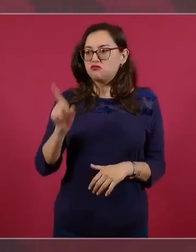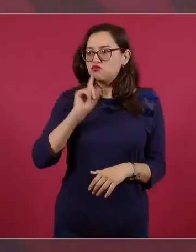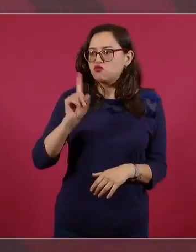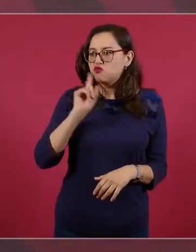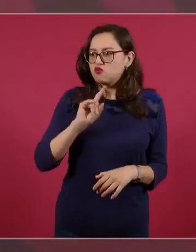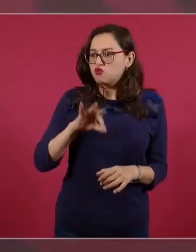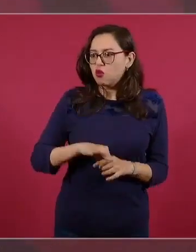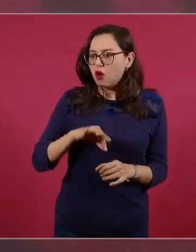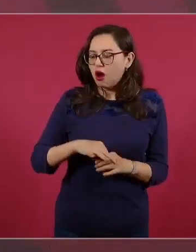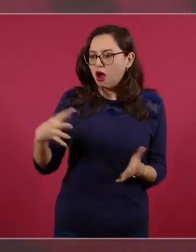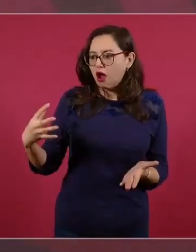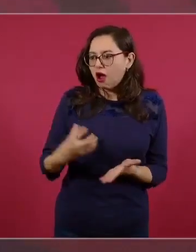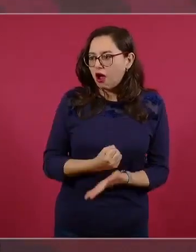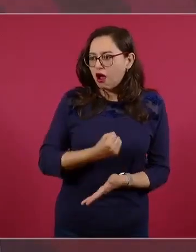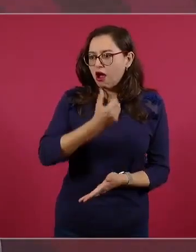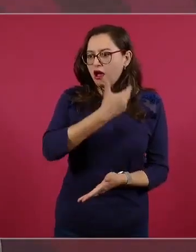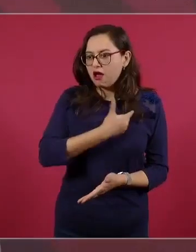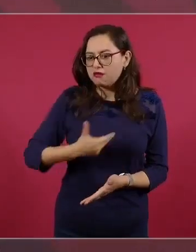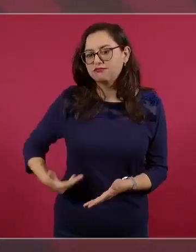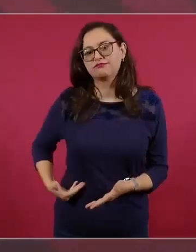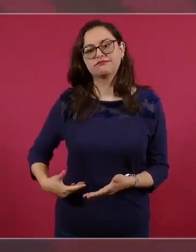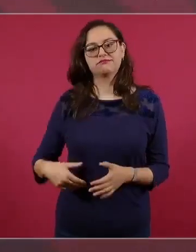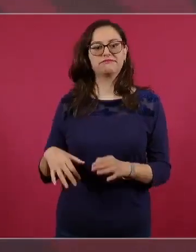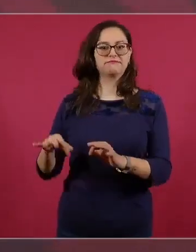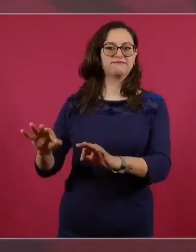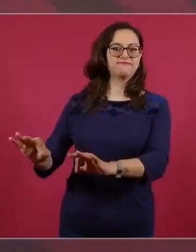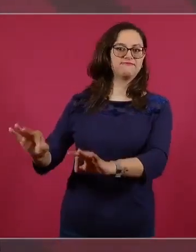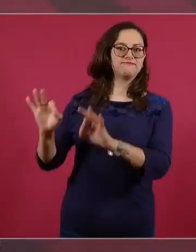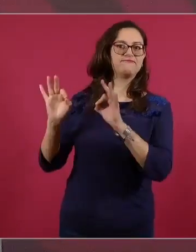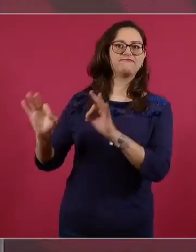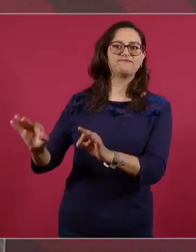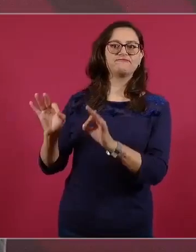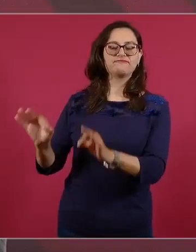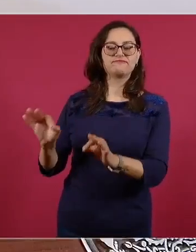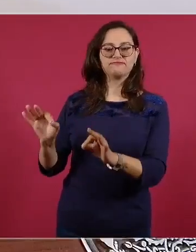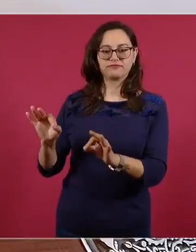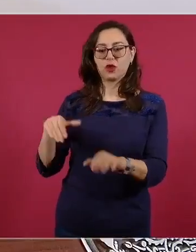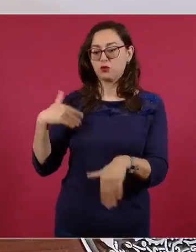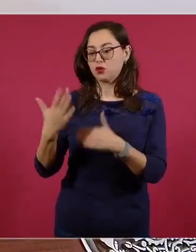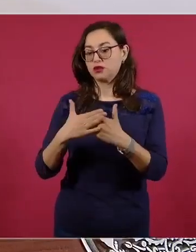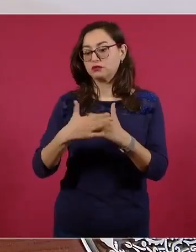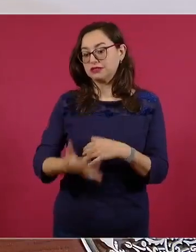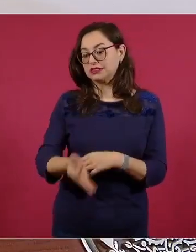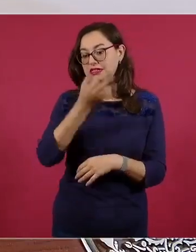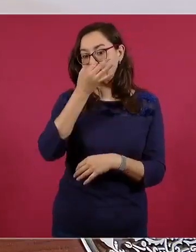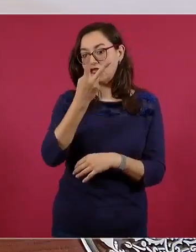electa que va a convertirse en presidenta constitucional en dos meses.